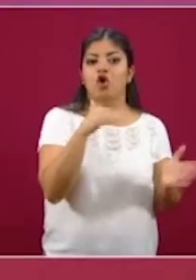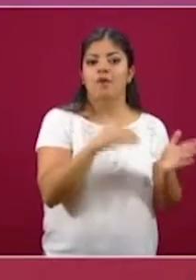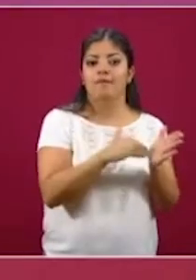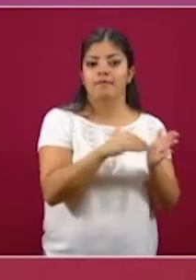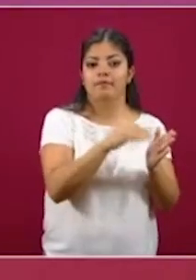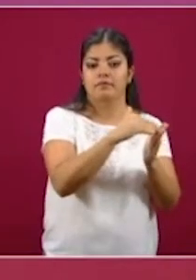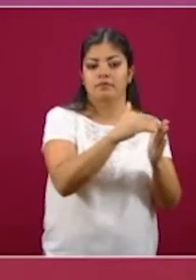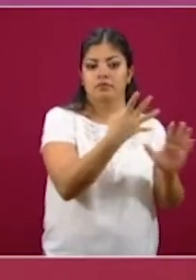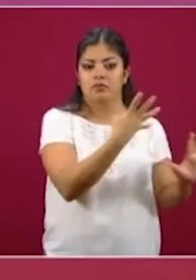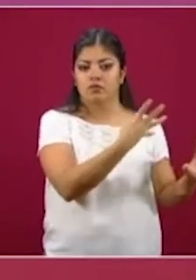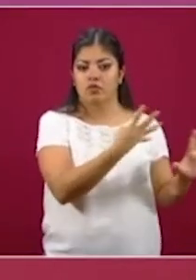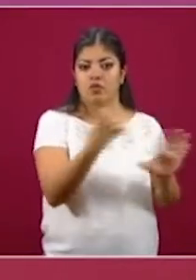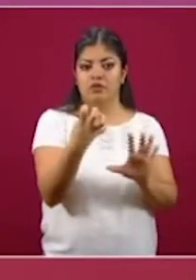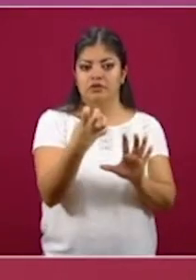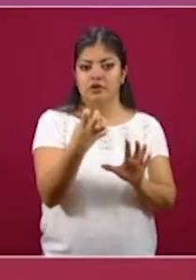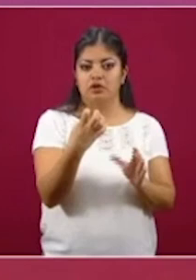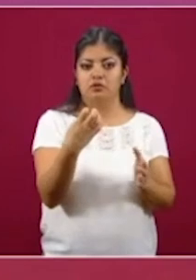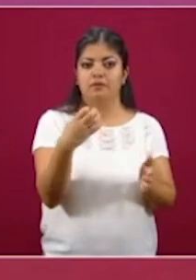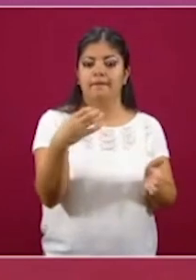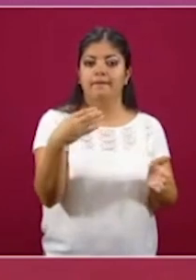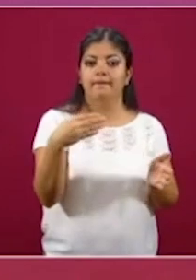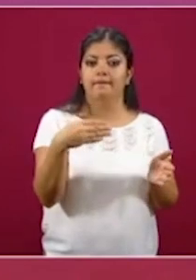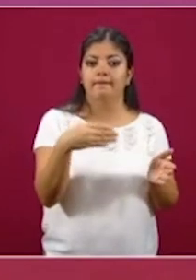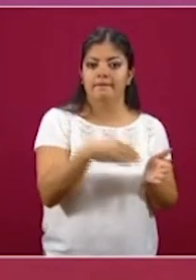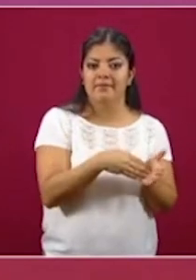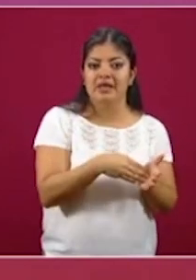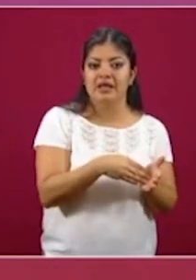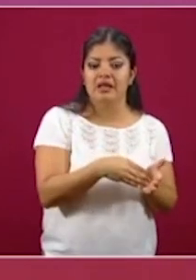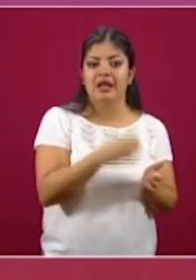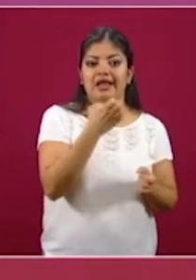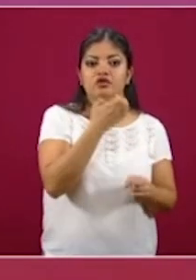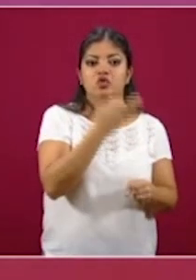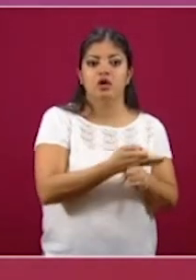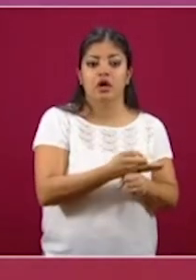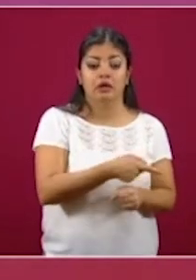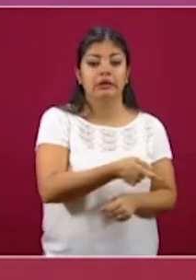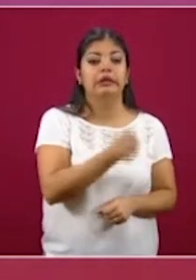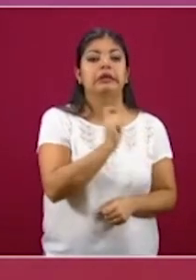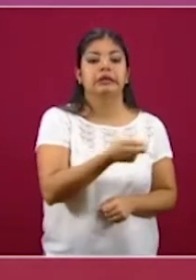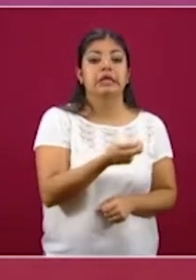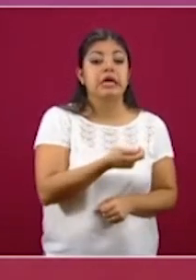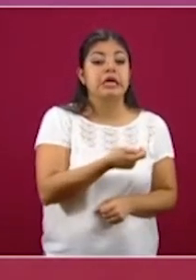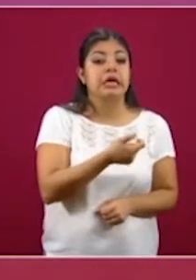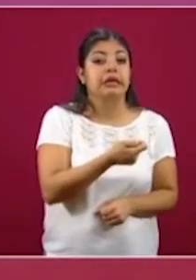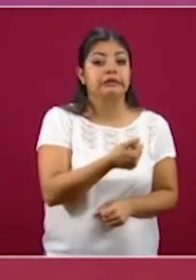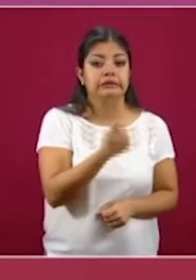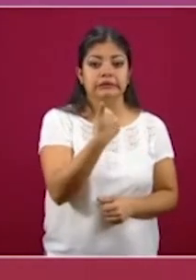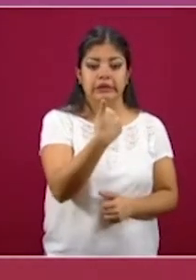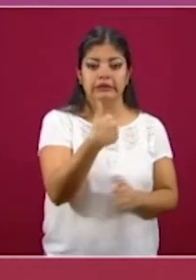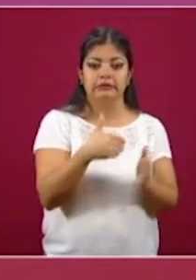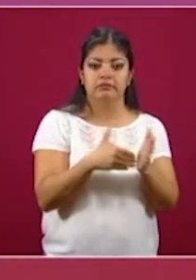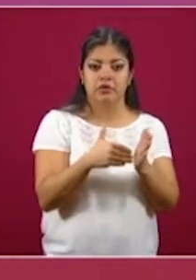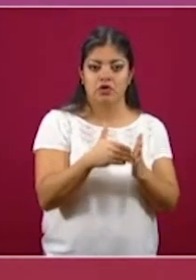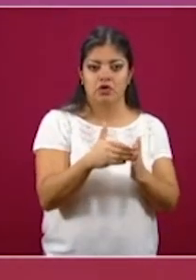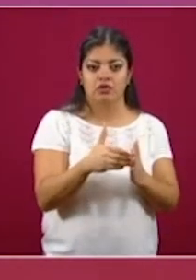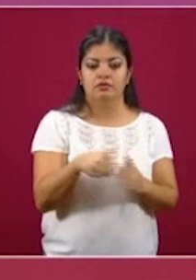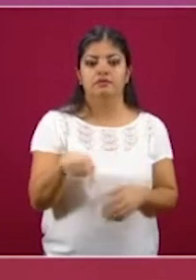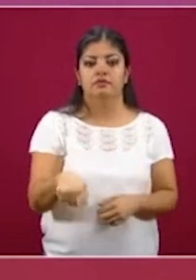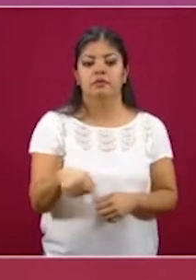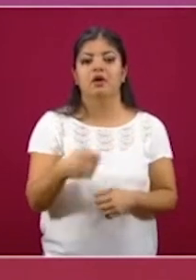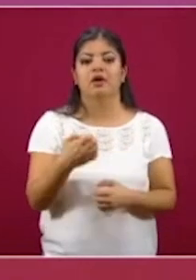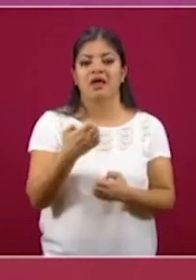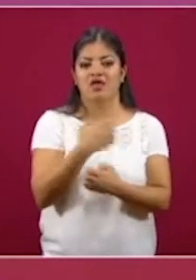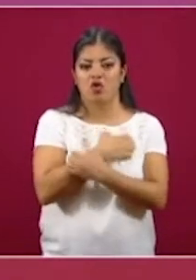901 mil estudiantes, esto es casi 6 millones. En educación media